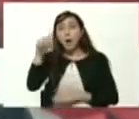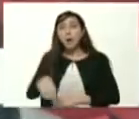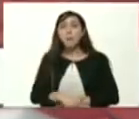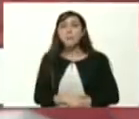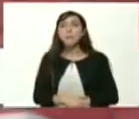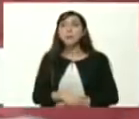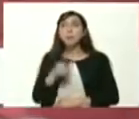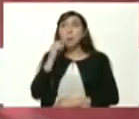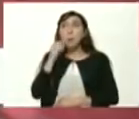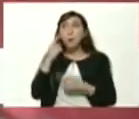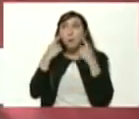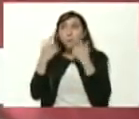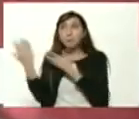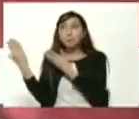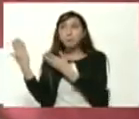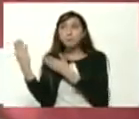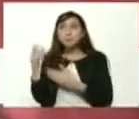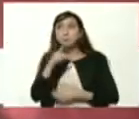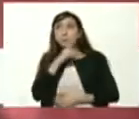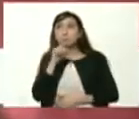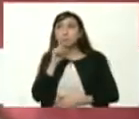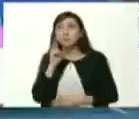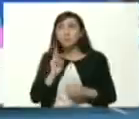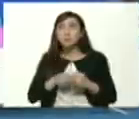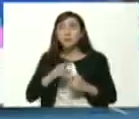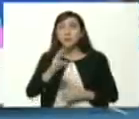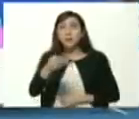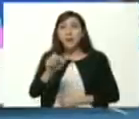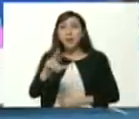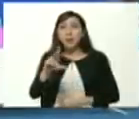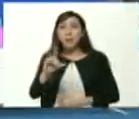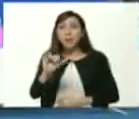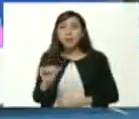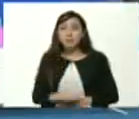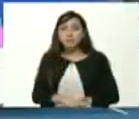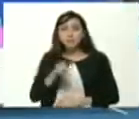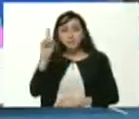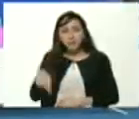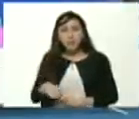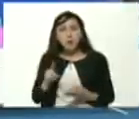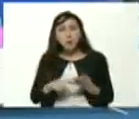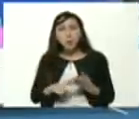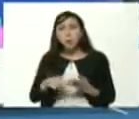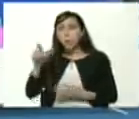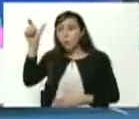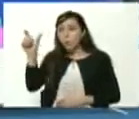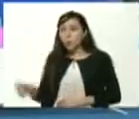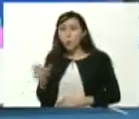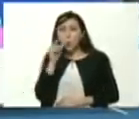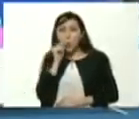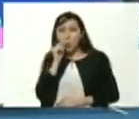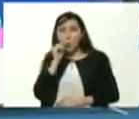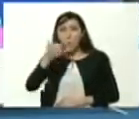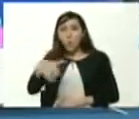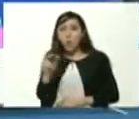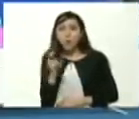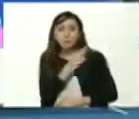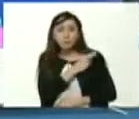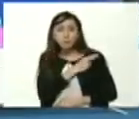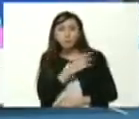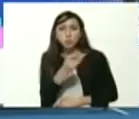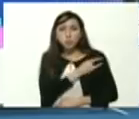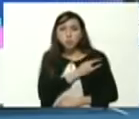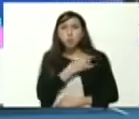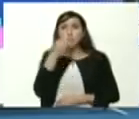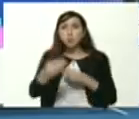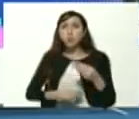Prades, perdón, Prades y a Juan Manuel Parra Salcedo rector de la Universidad